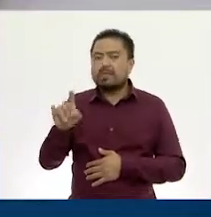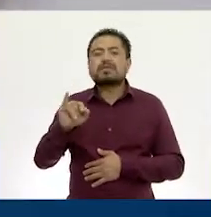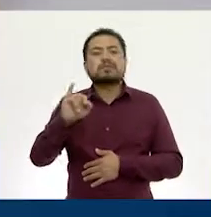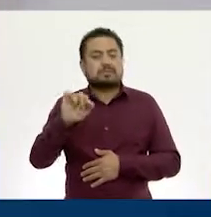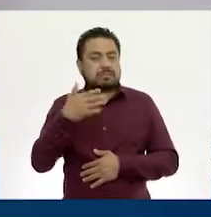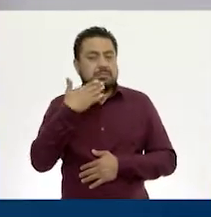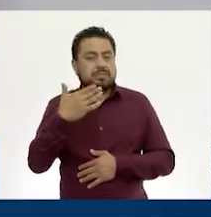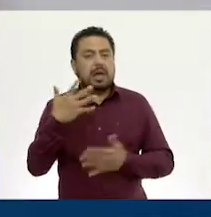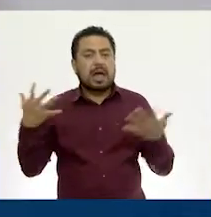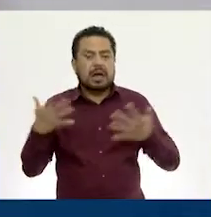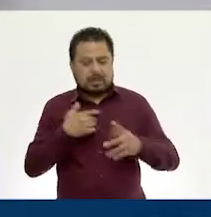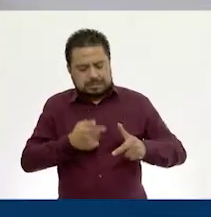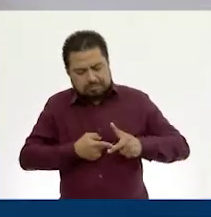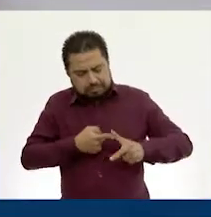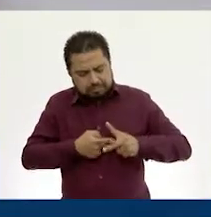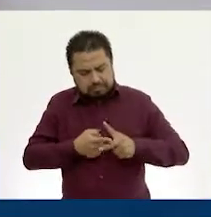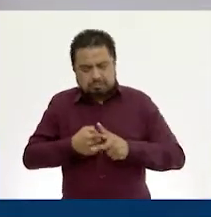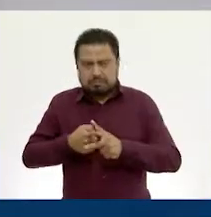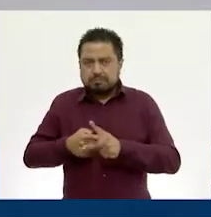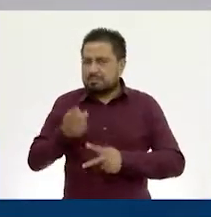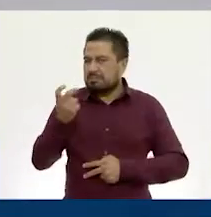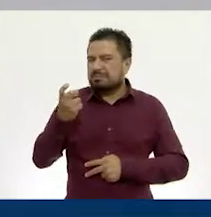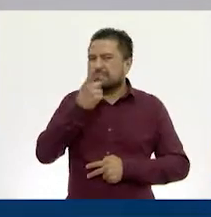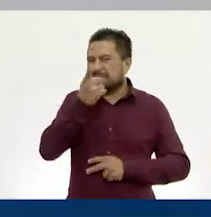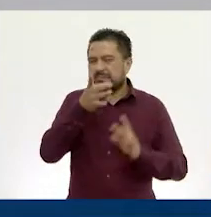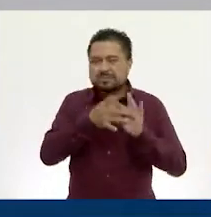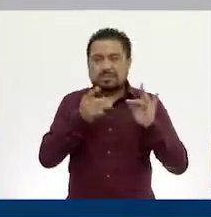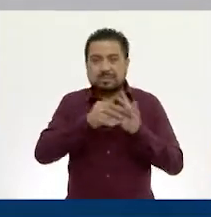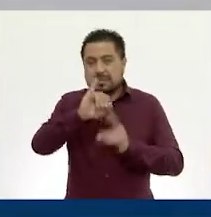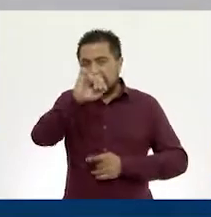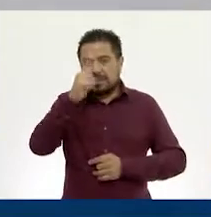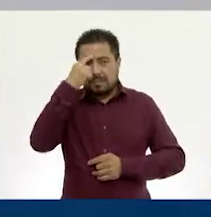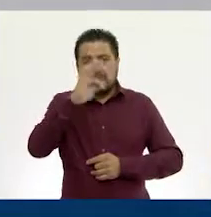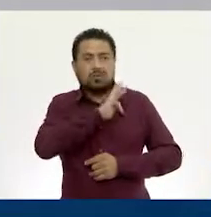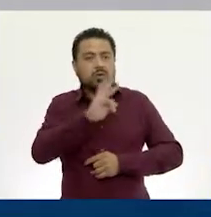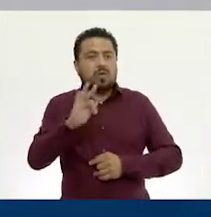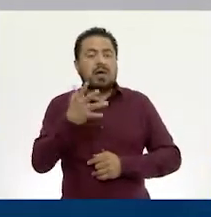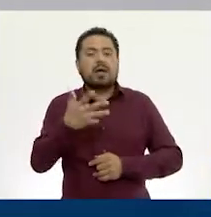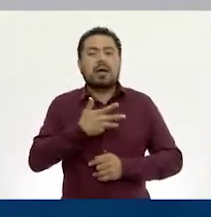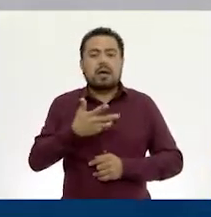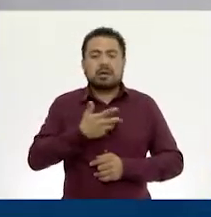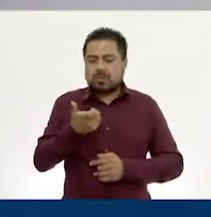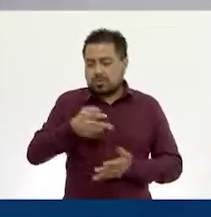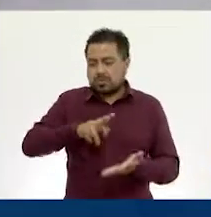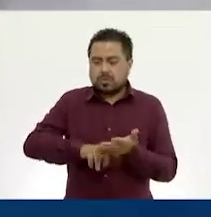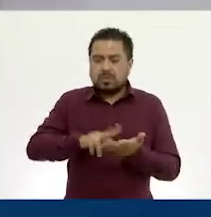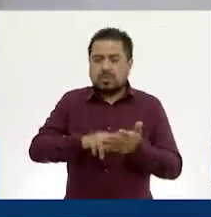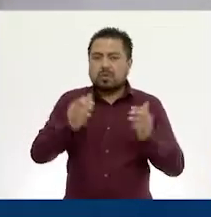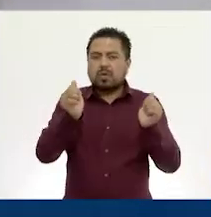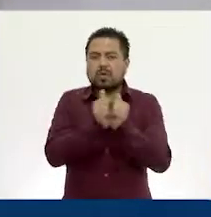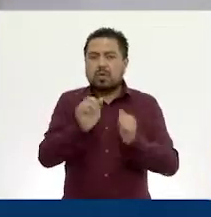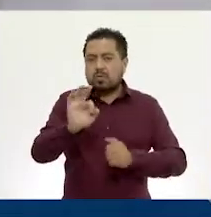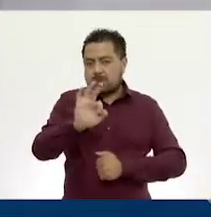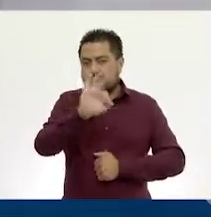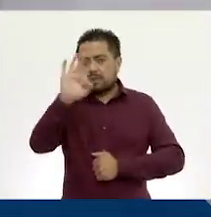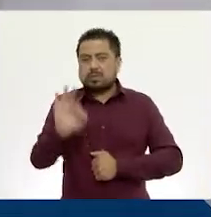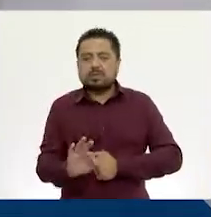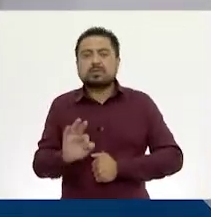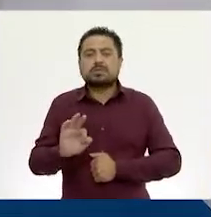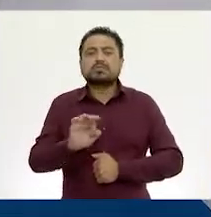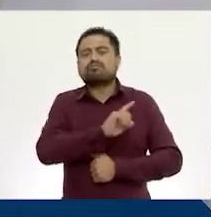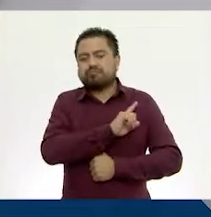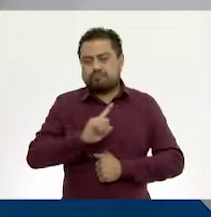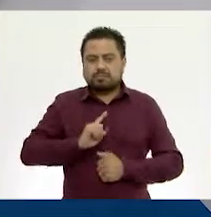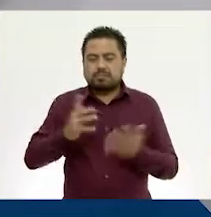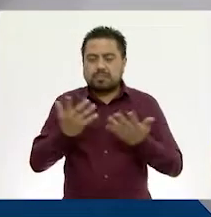Ya hice esta operación que tú nos mencionas, efectivamente, para poder tener ya el precio con descuento, tenemos